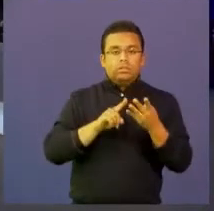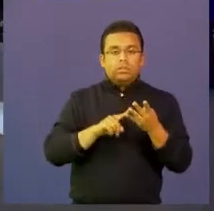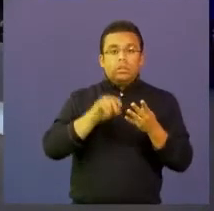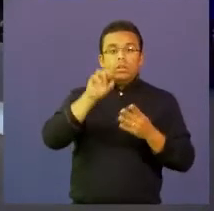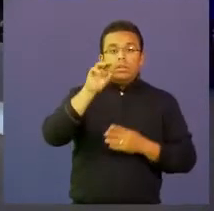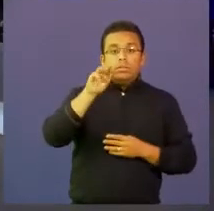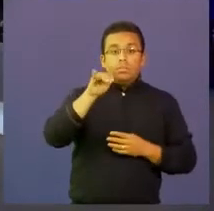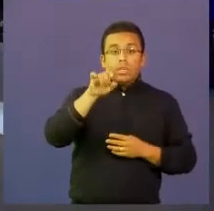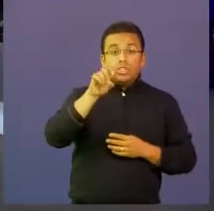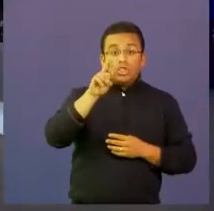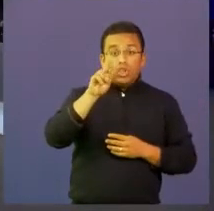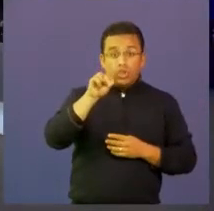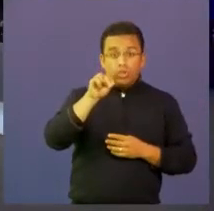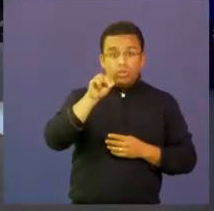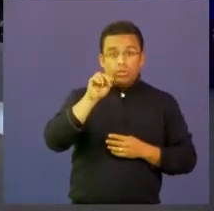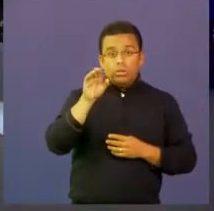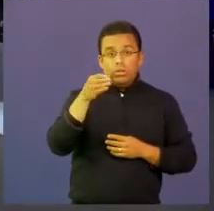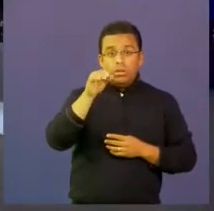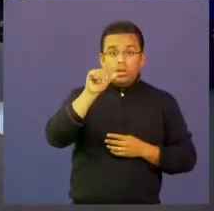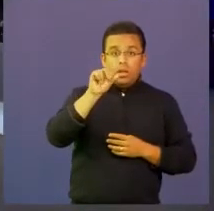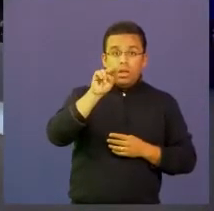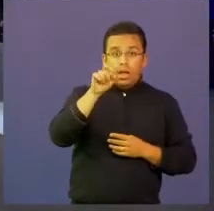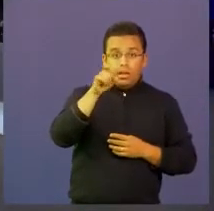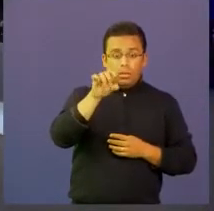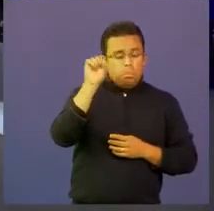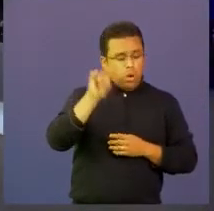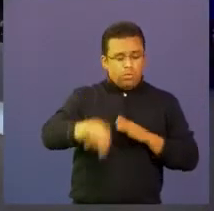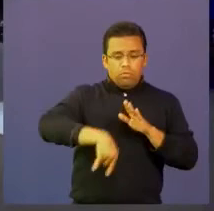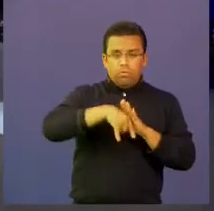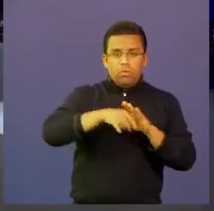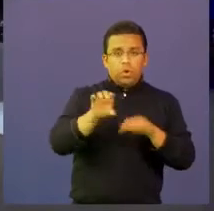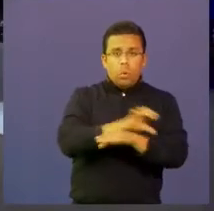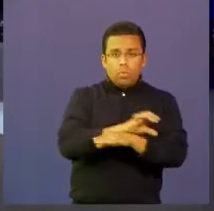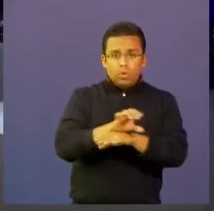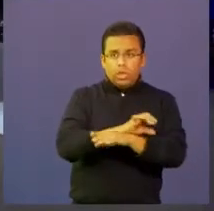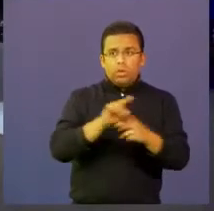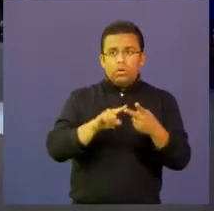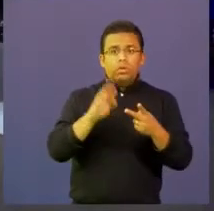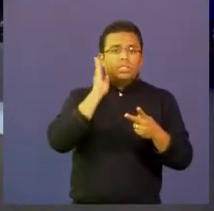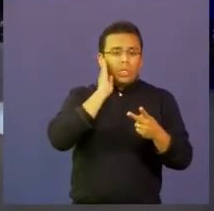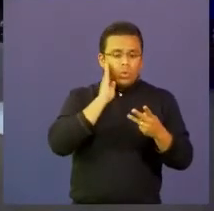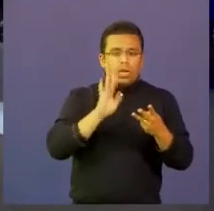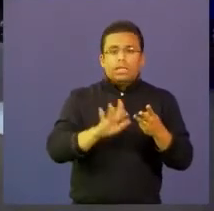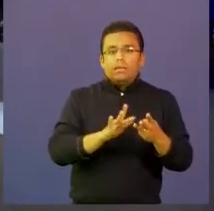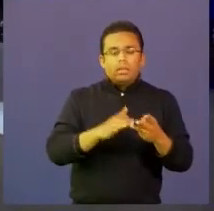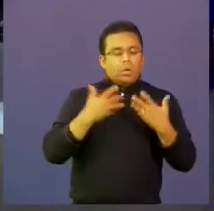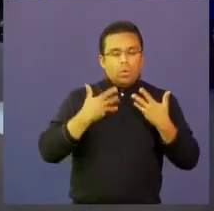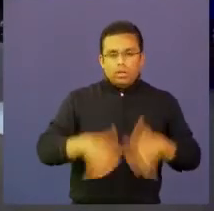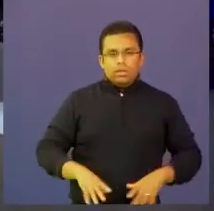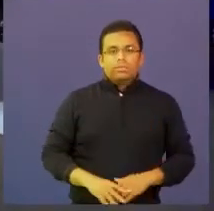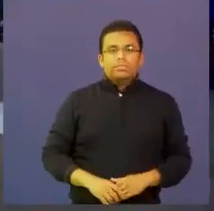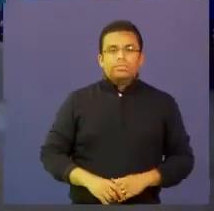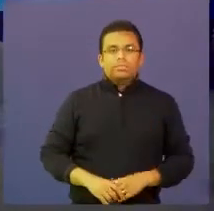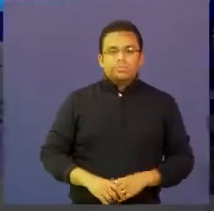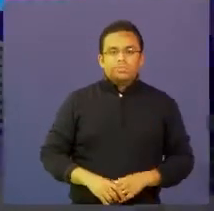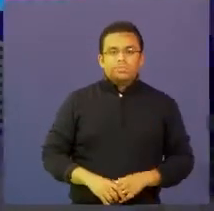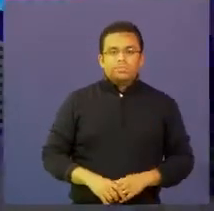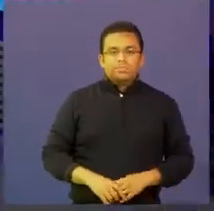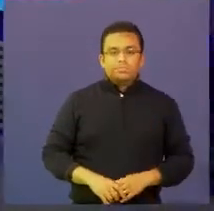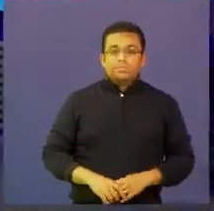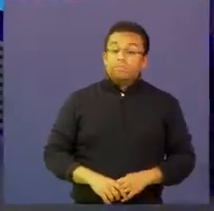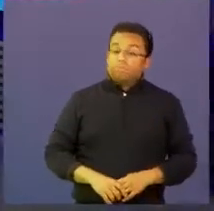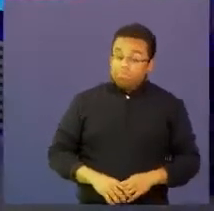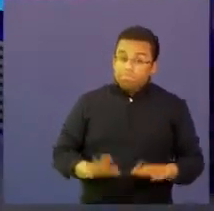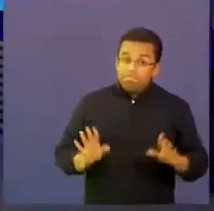.co la pueden usar en su computador en su dispositivo móvil bien sea celular o tableta listo entonces